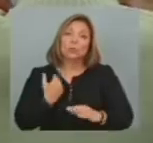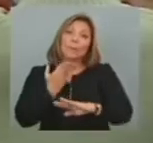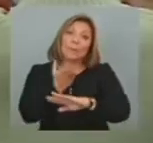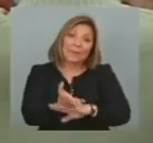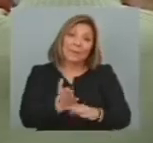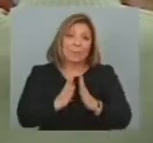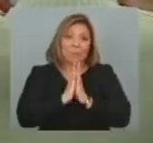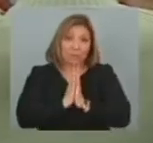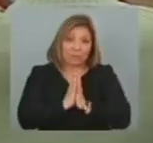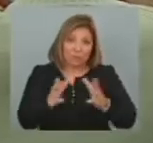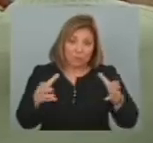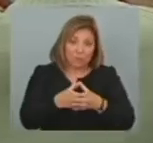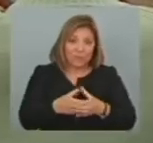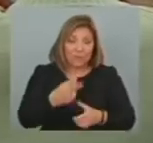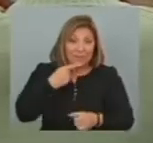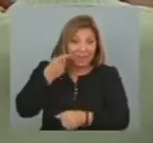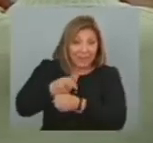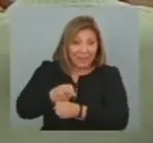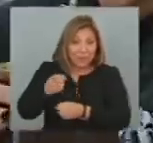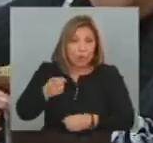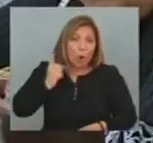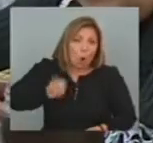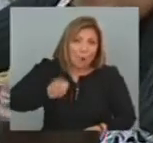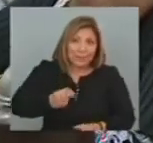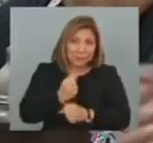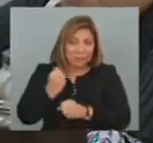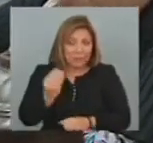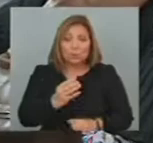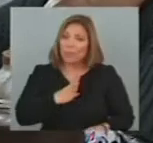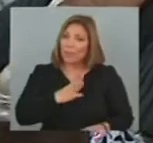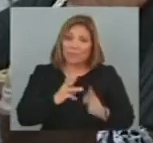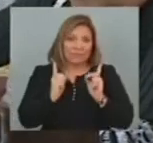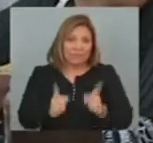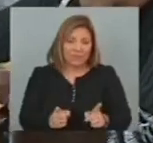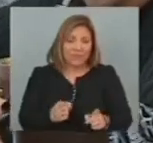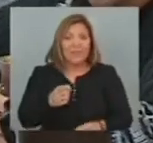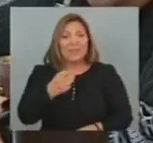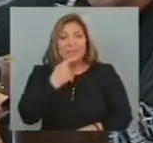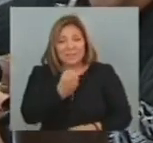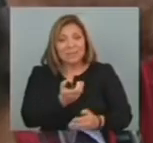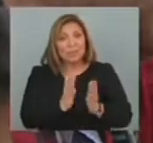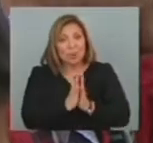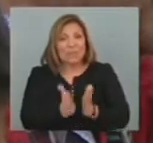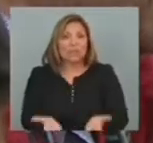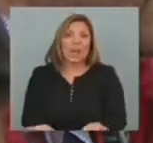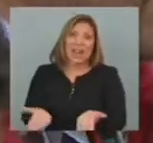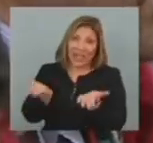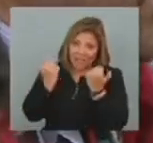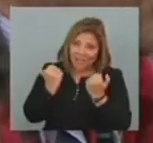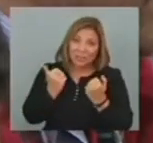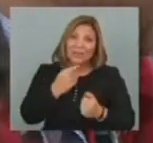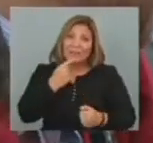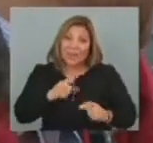delegación El decreto de esencialidad En los servicios de salud Está vigente Para Cabrera Sería bueno Que se levante Tras el